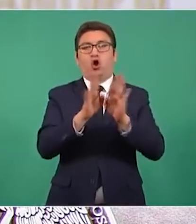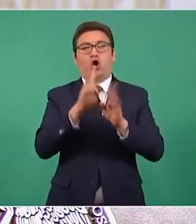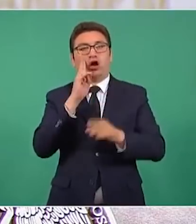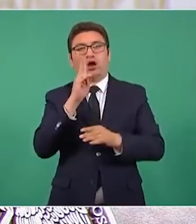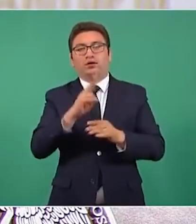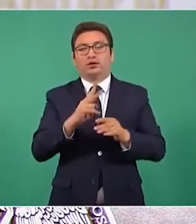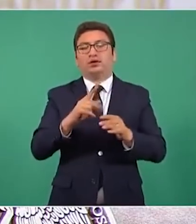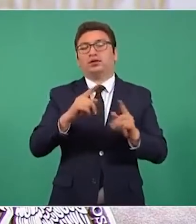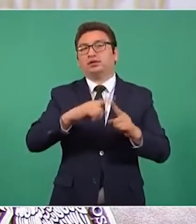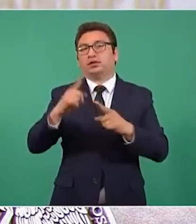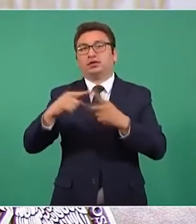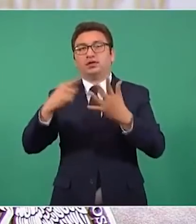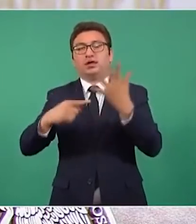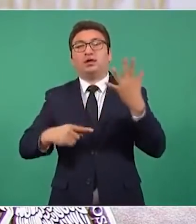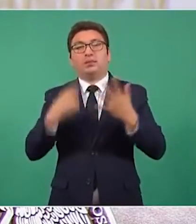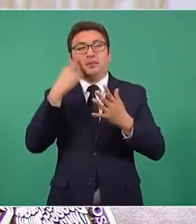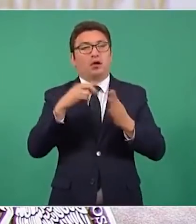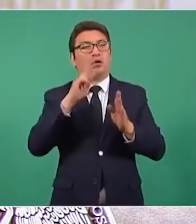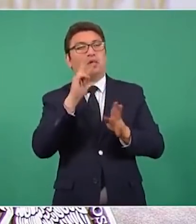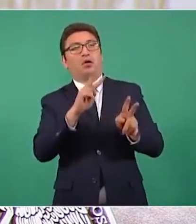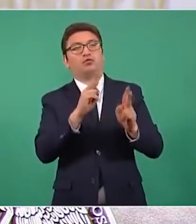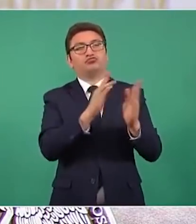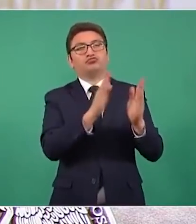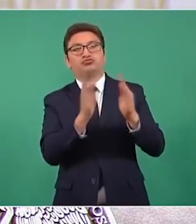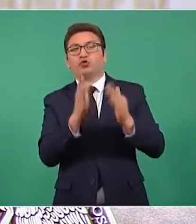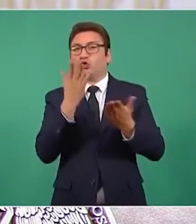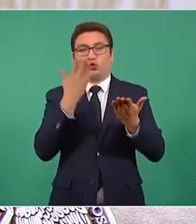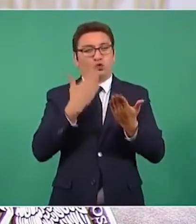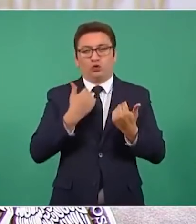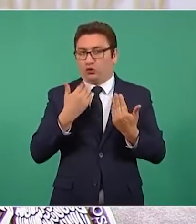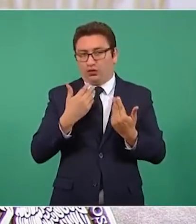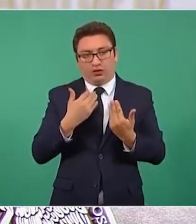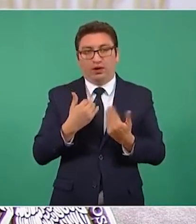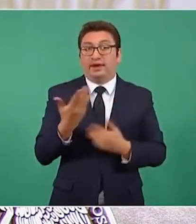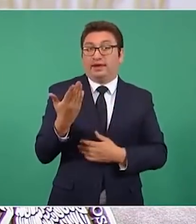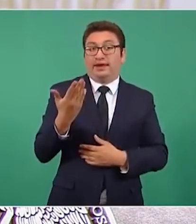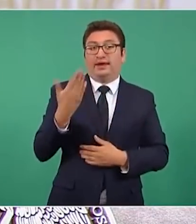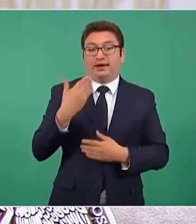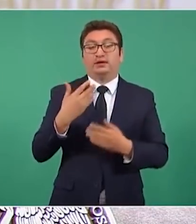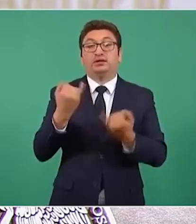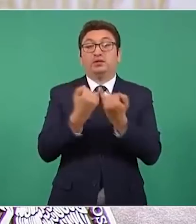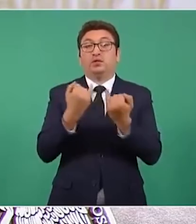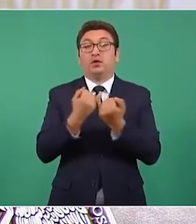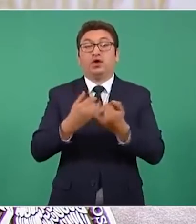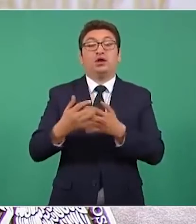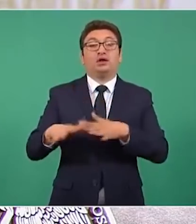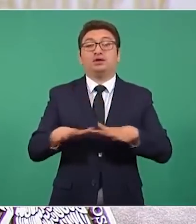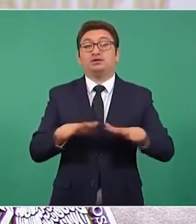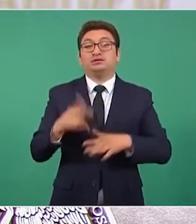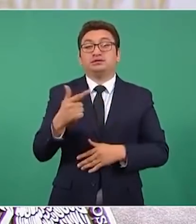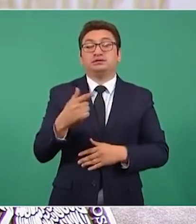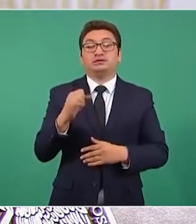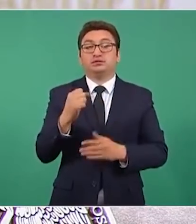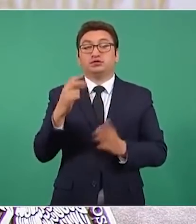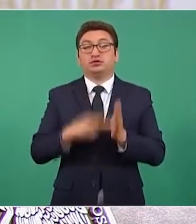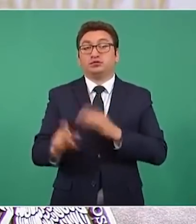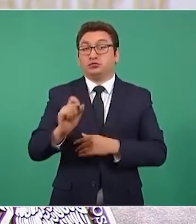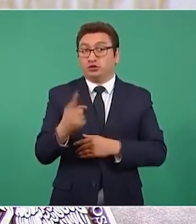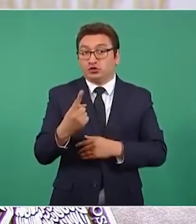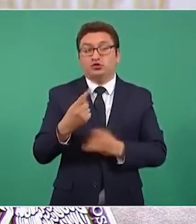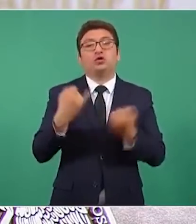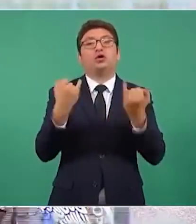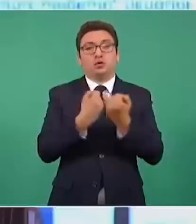descartaron cualquier inclinación. Incluso fueron practicados después del sismo del 7 de septiembre de 2021